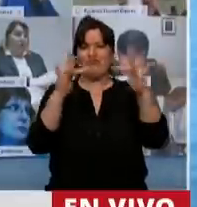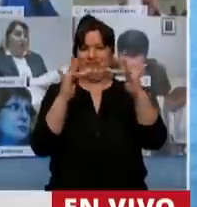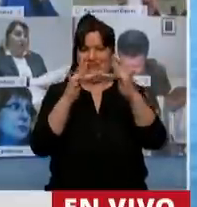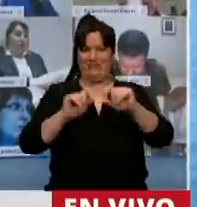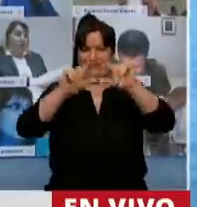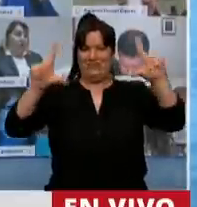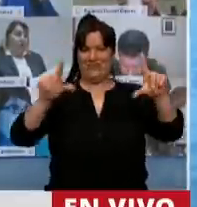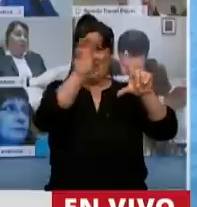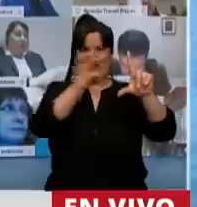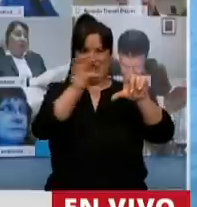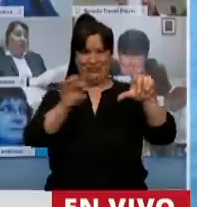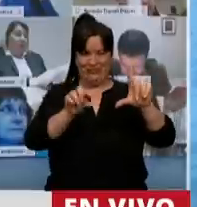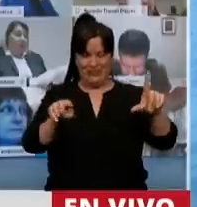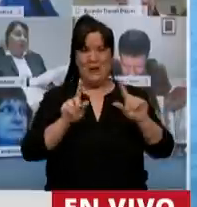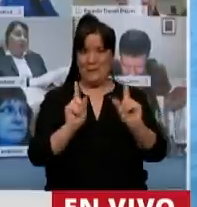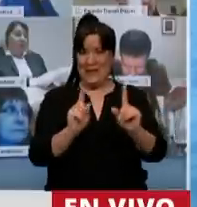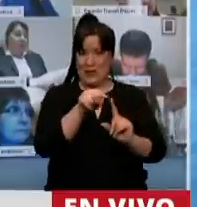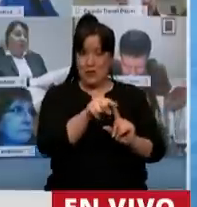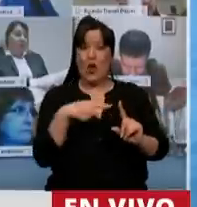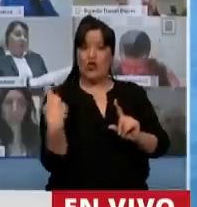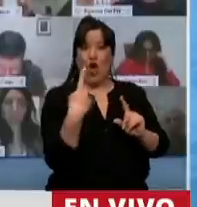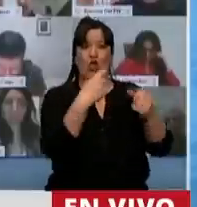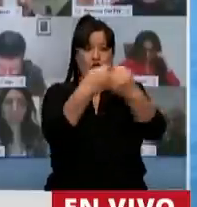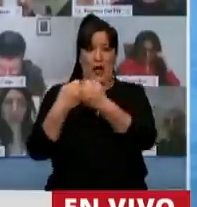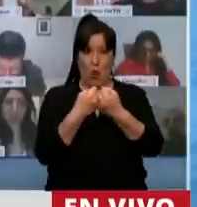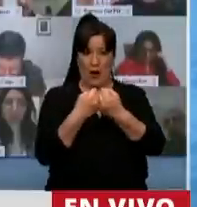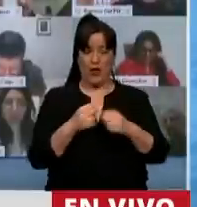o virtual a través del consenso.